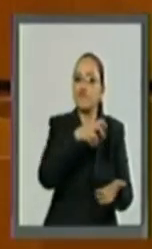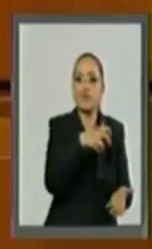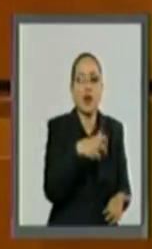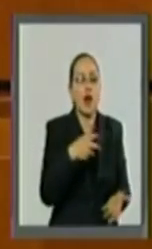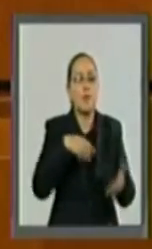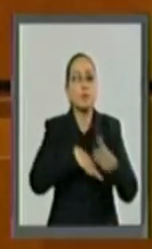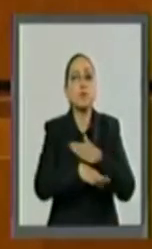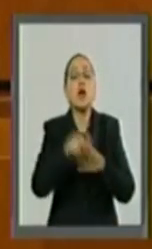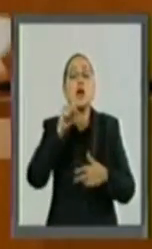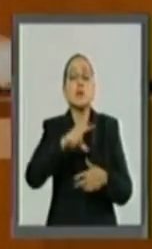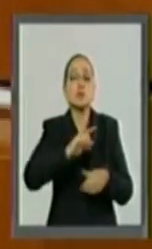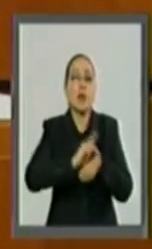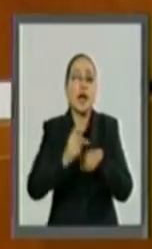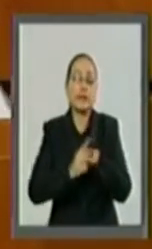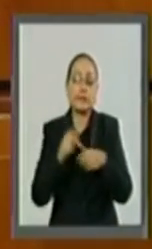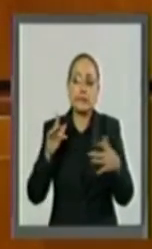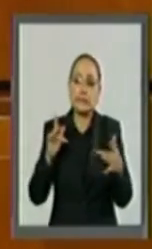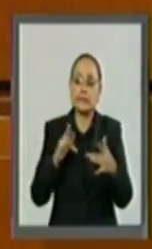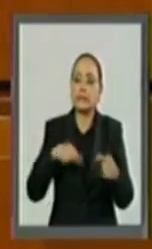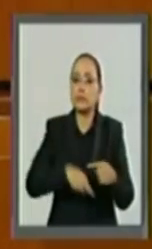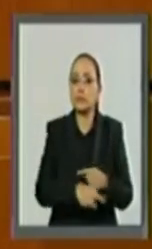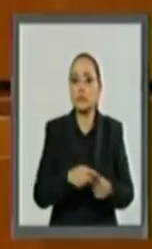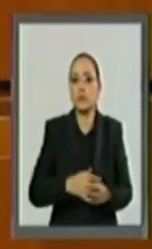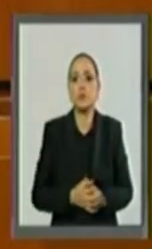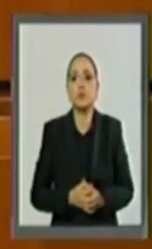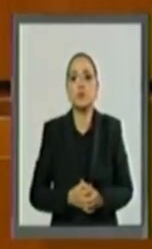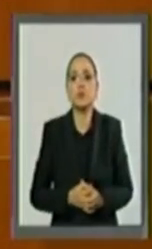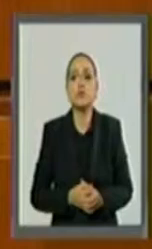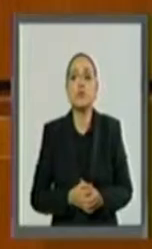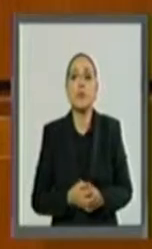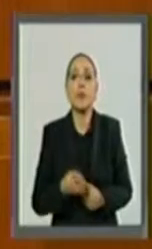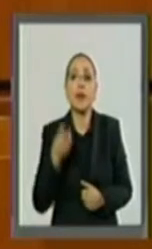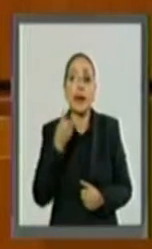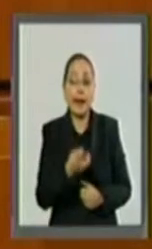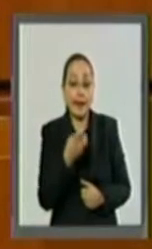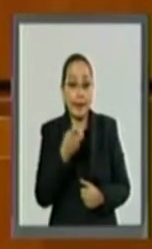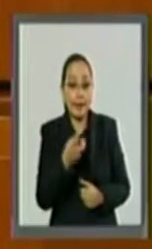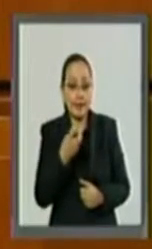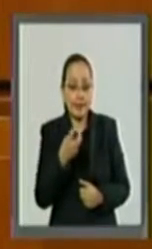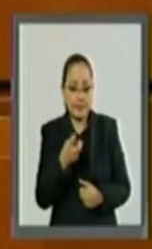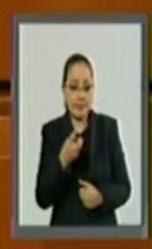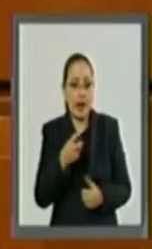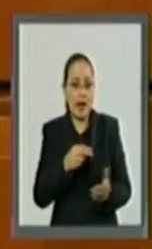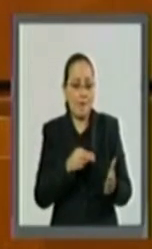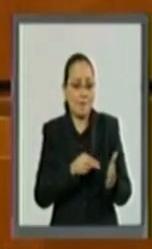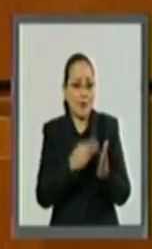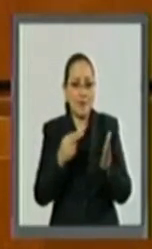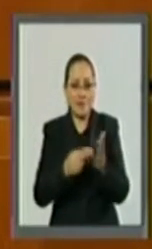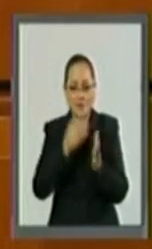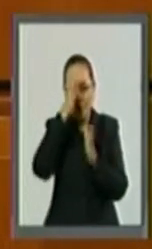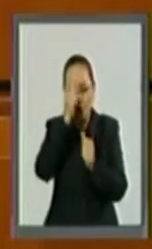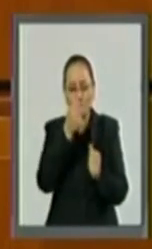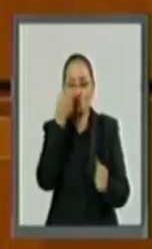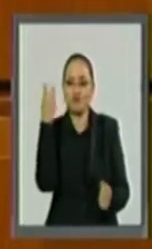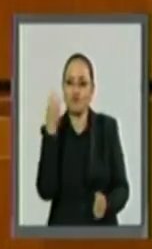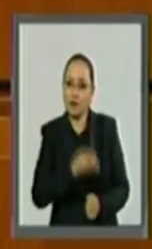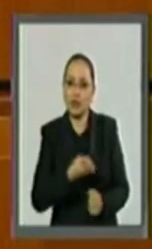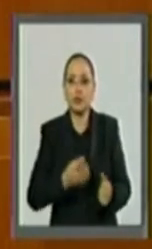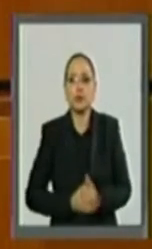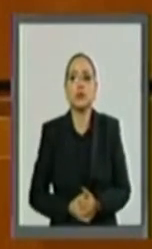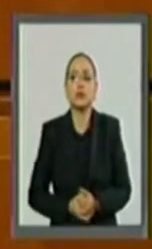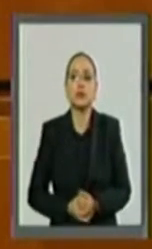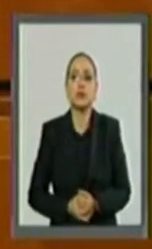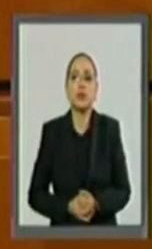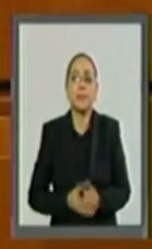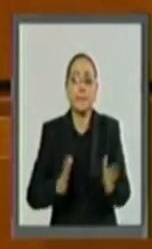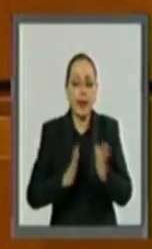extranjera directa. Este es el tamaño de lo que estamos hablando. La participación